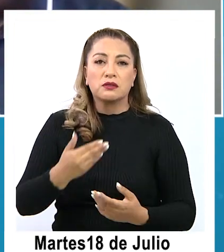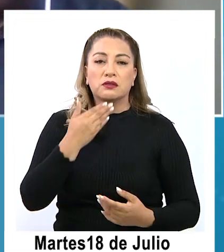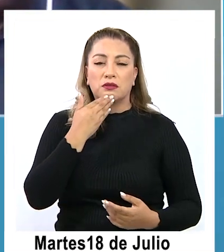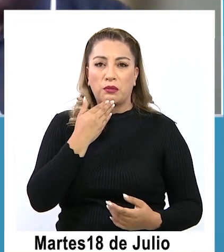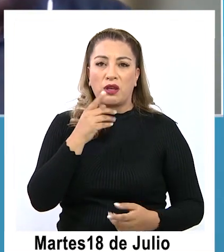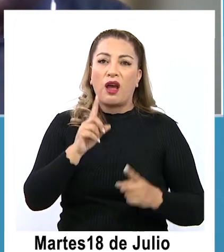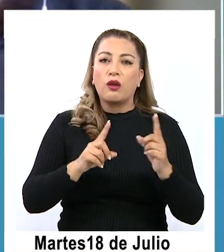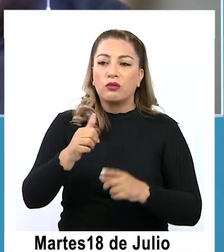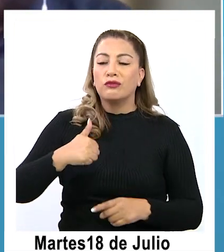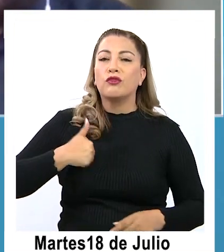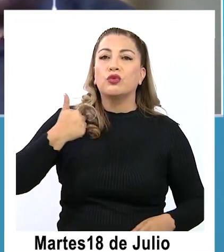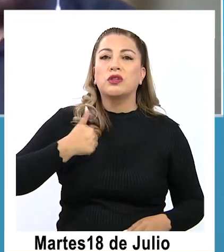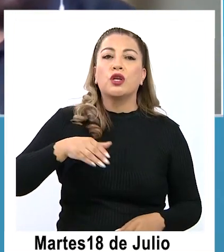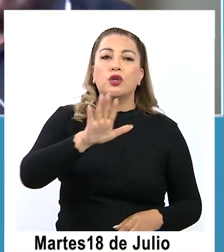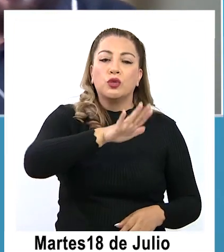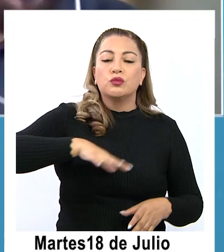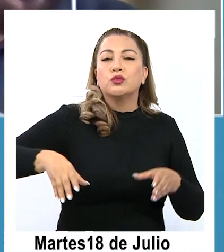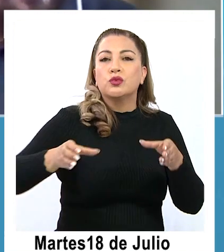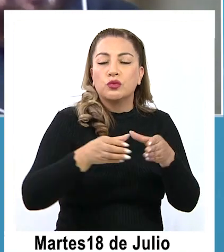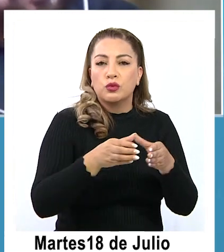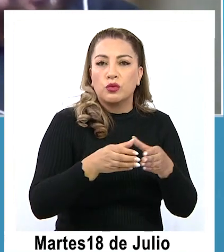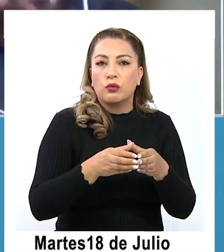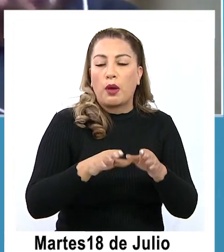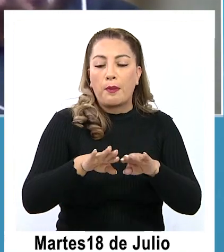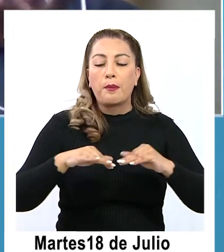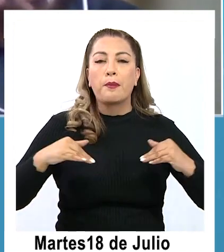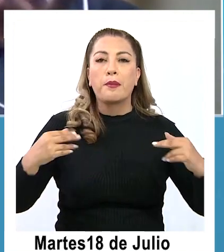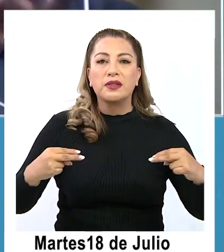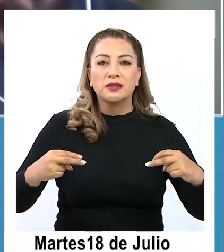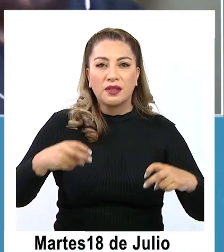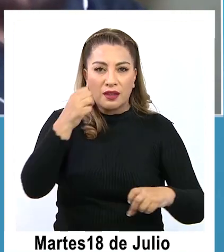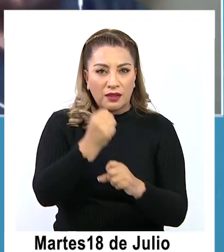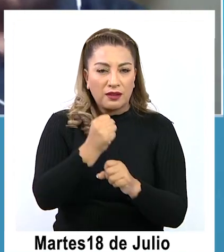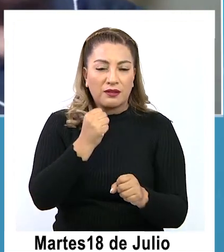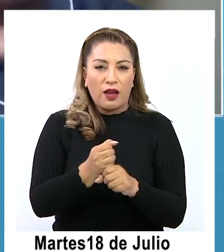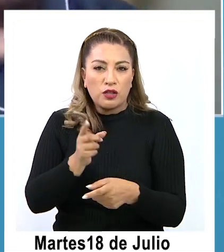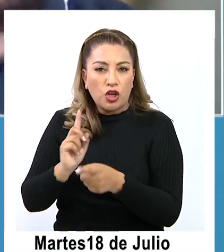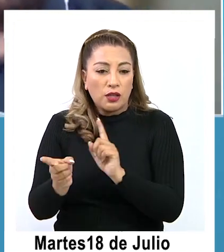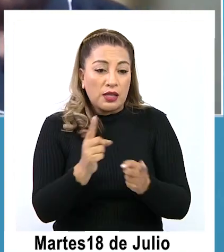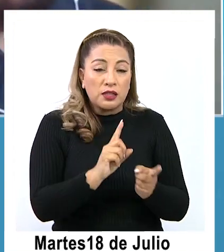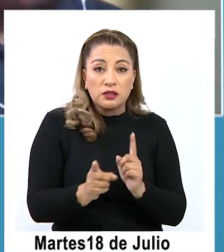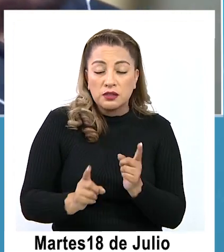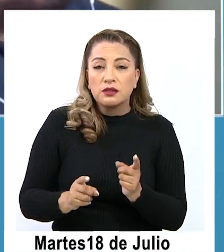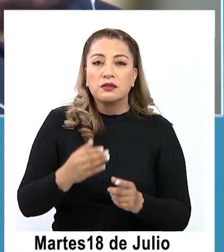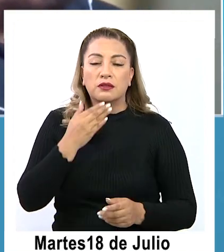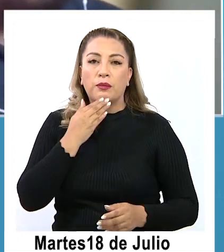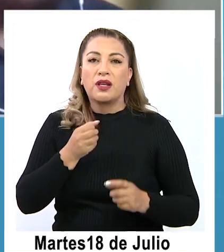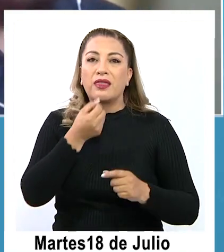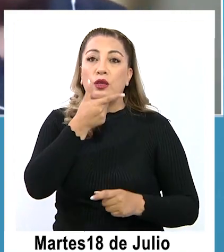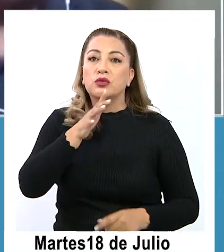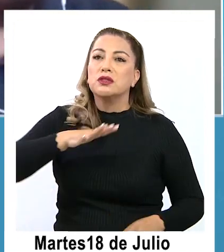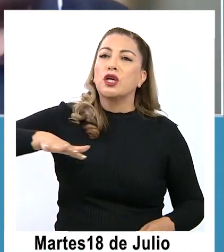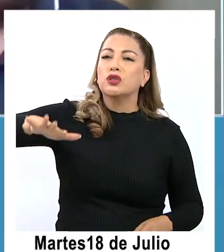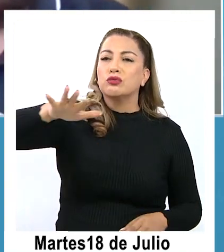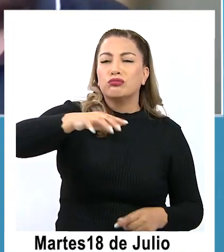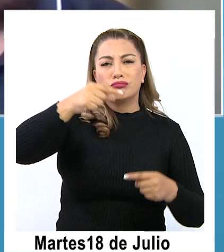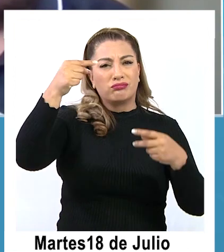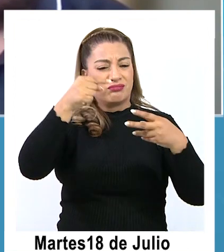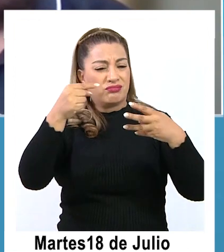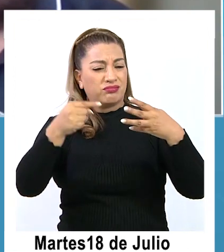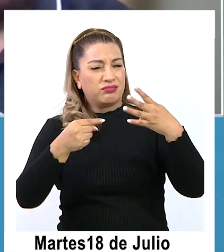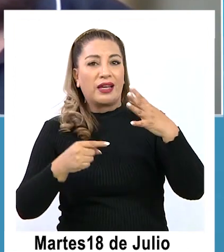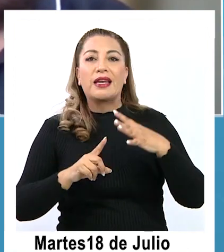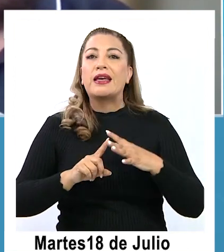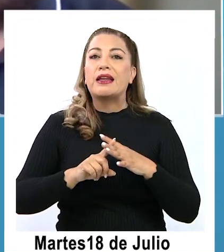voluntarios colectivos, iniciar mesas de trabajo de coordinación, también iniciar demandas colectivas. Existe una serie de